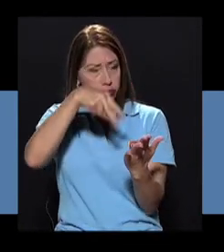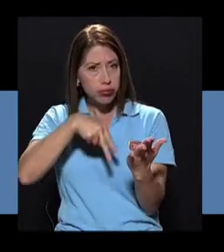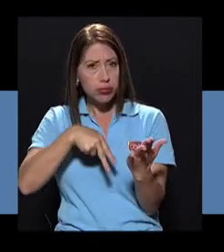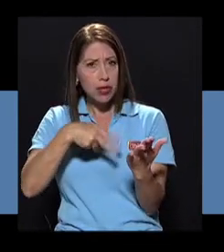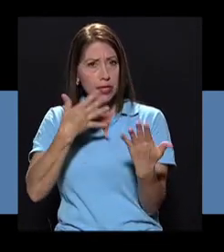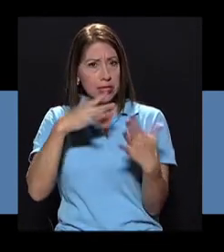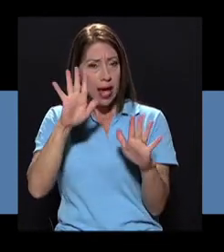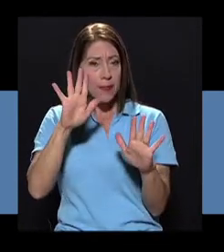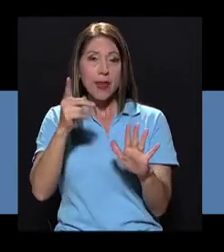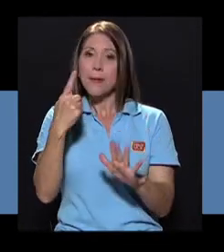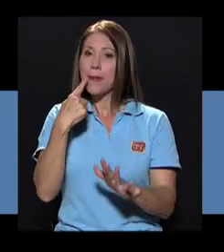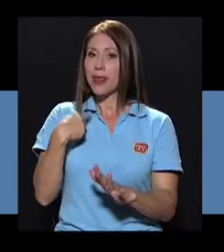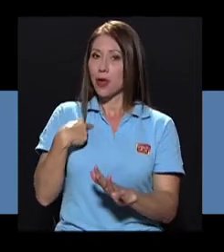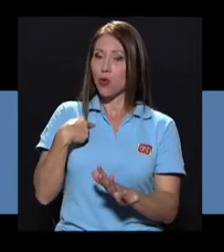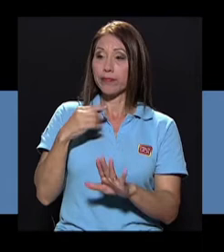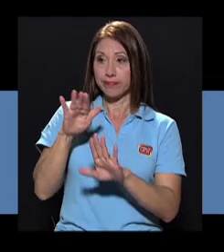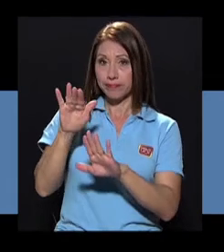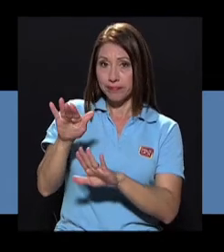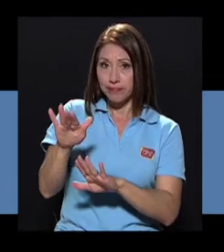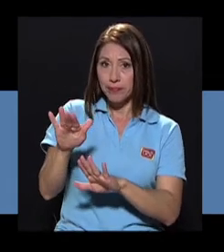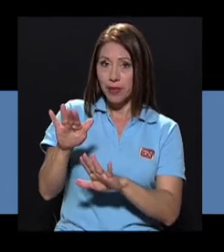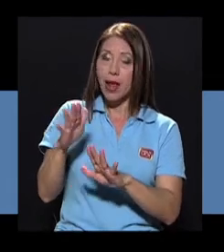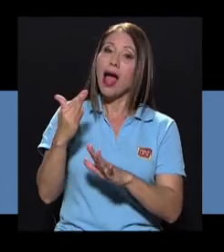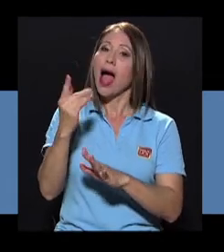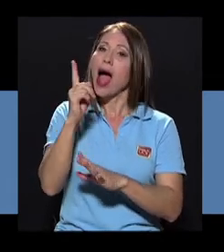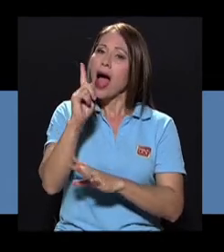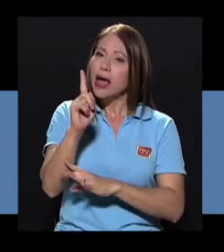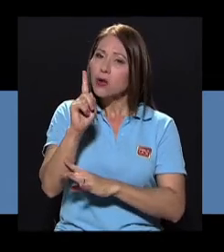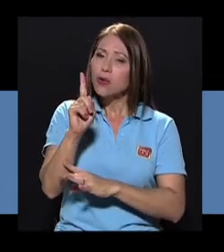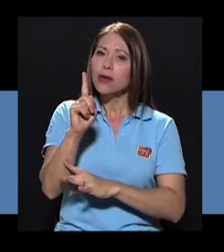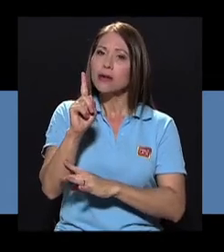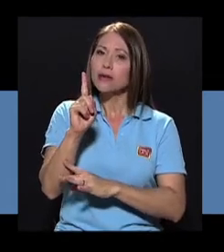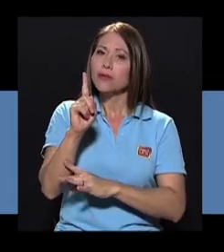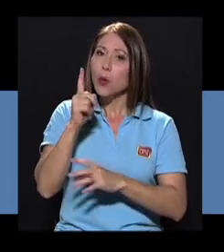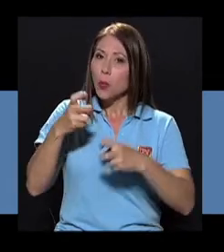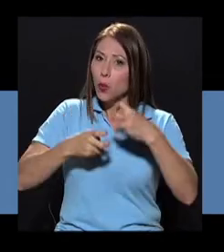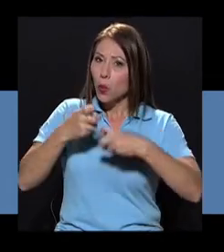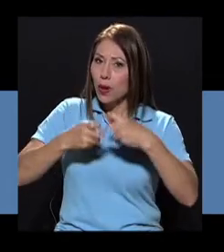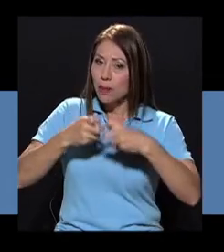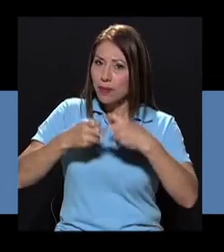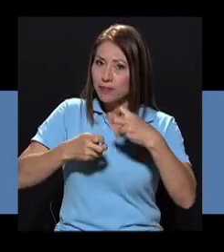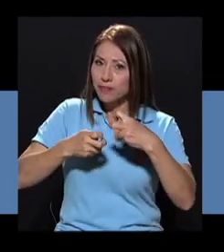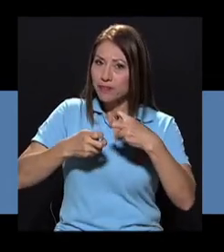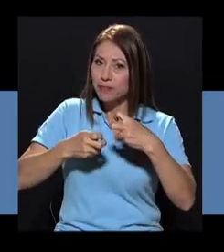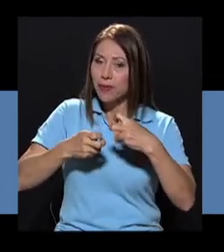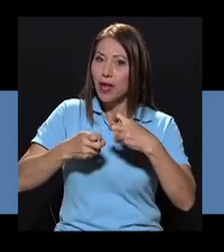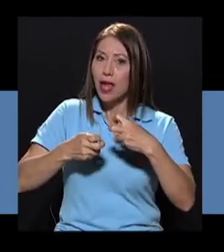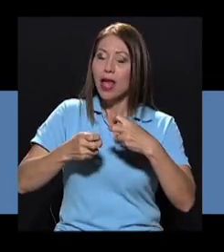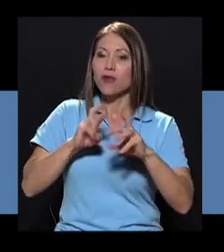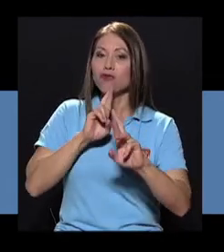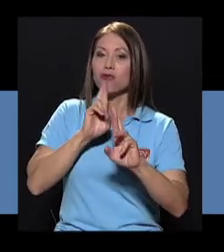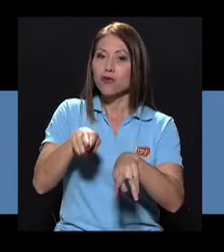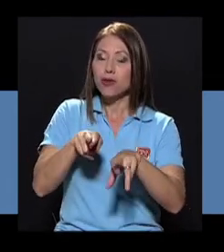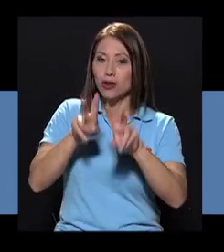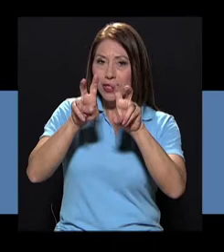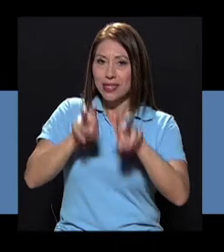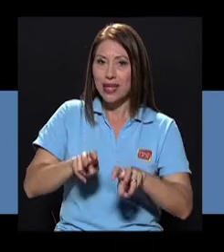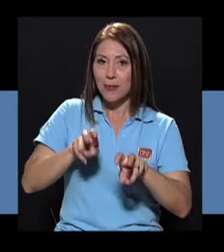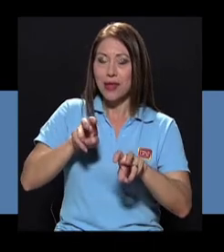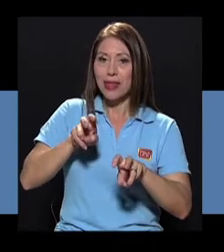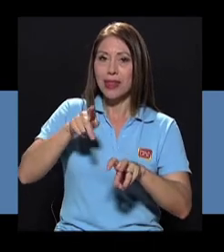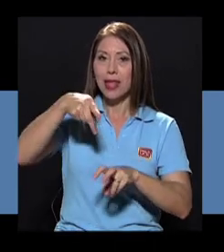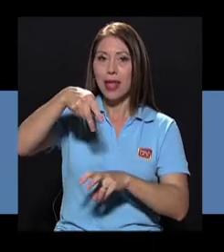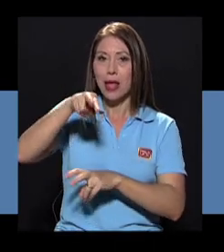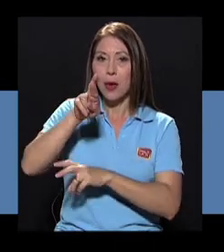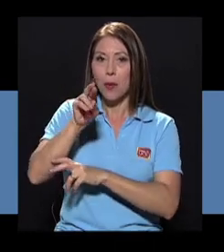me dijo, Carlos, hay un problema en los resultados